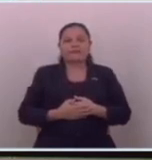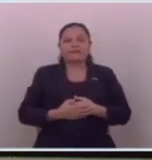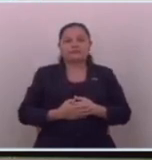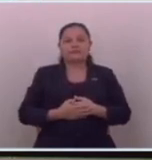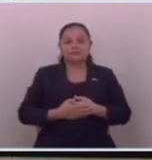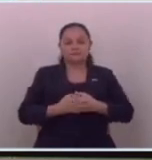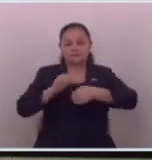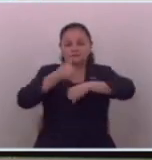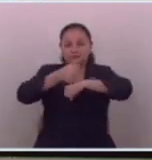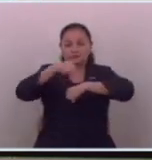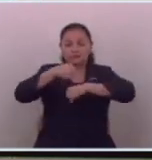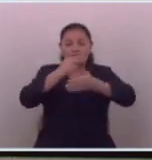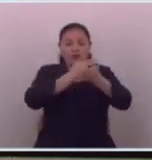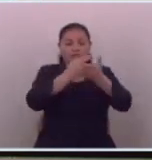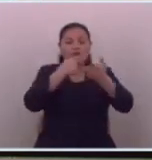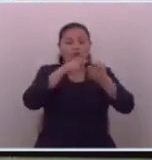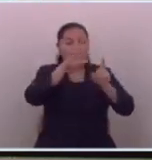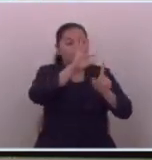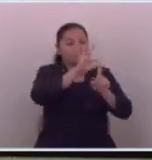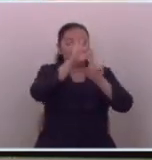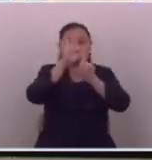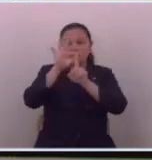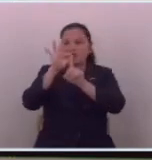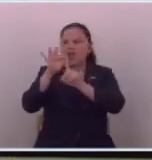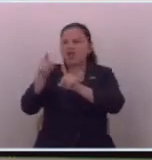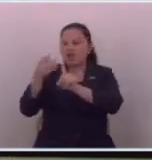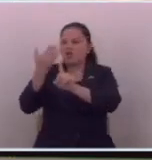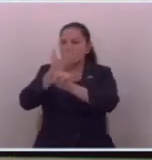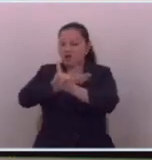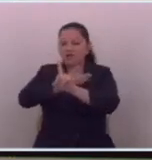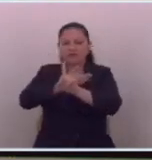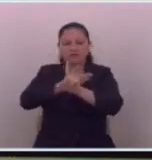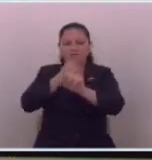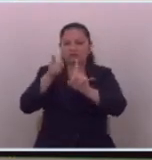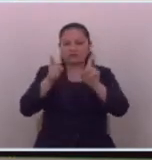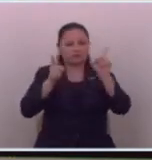declaran aquí quienes son inocentes y declaran aquí quienes son culpables